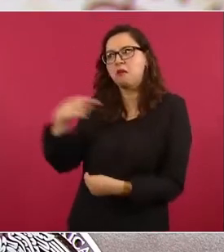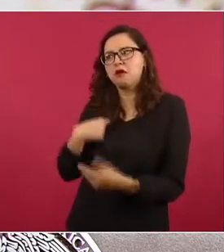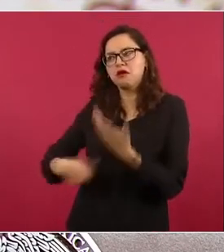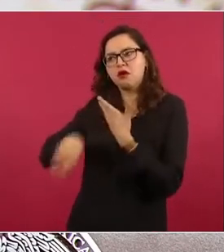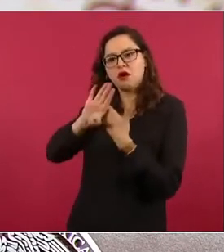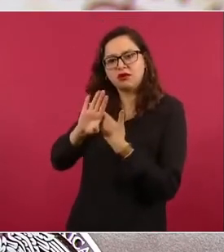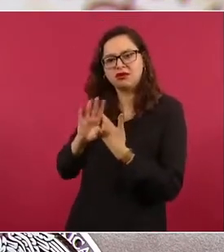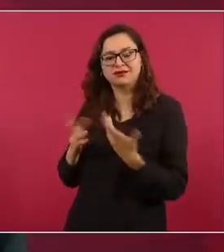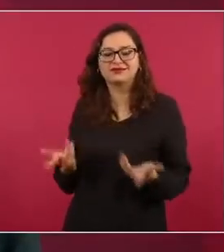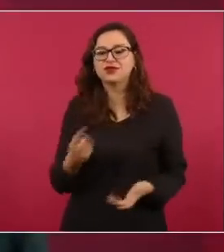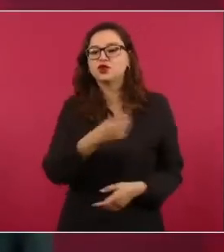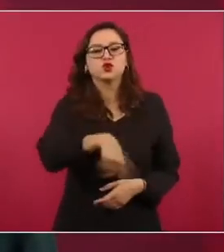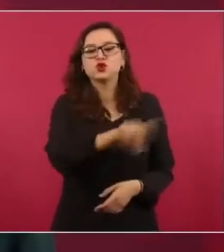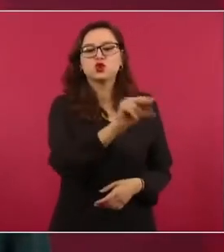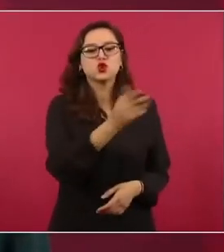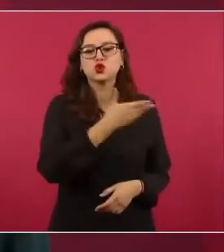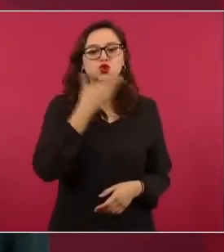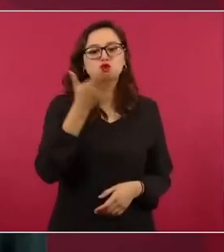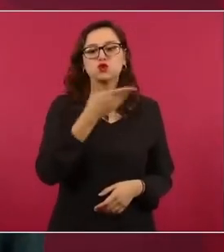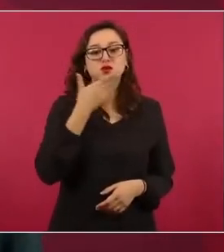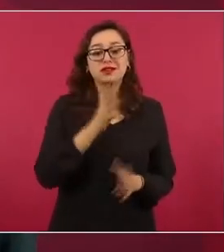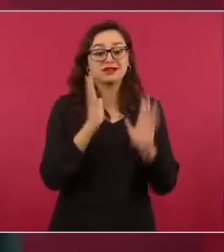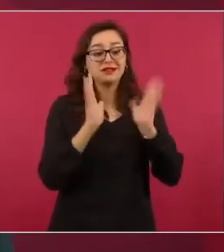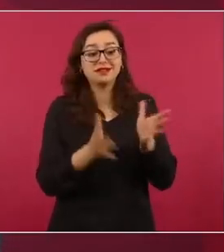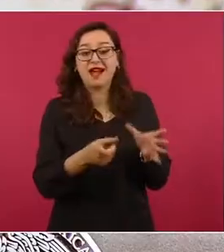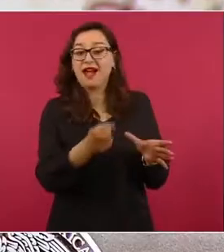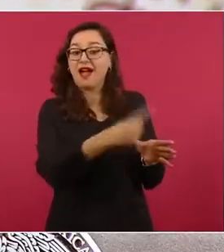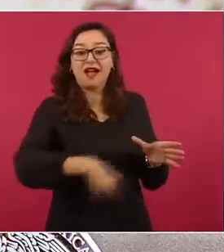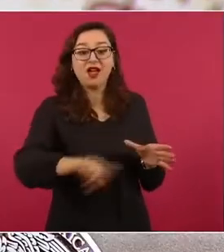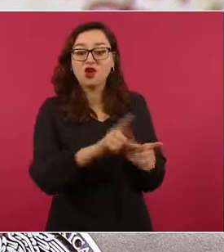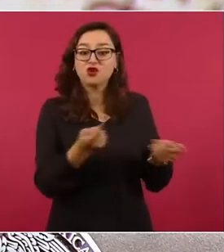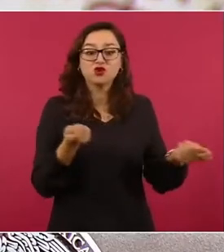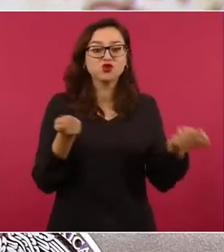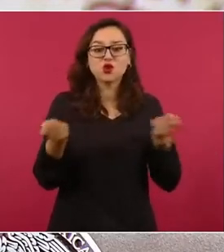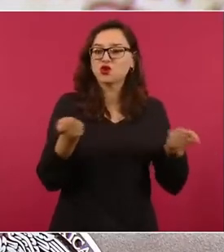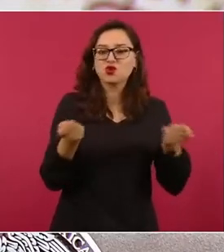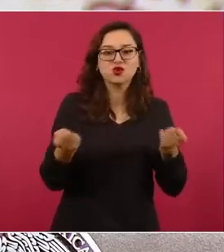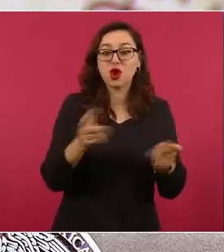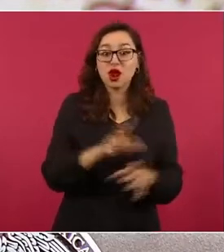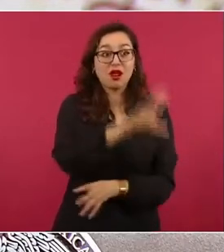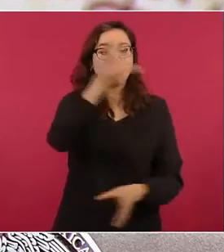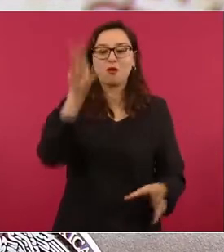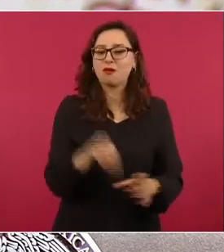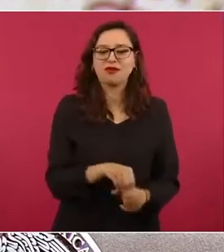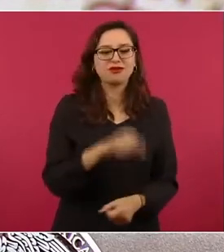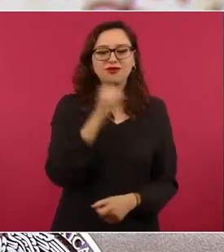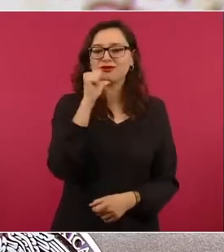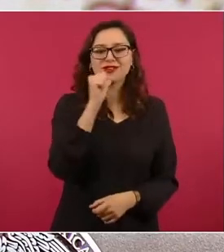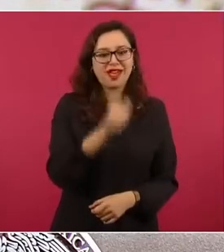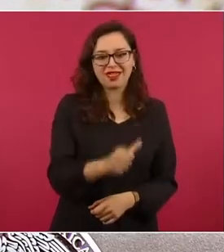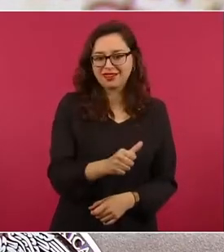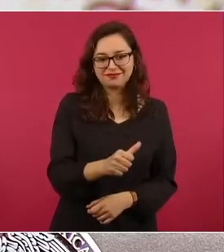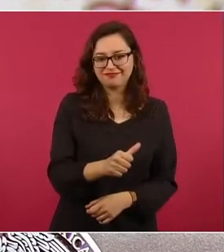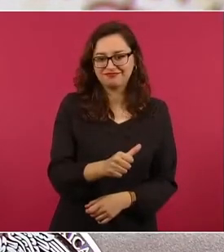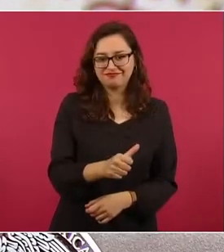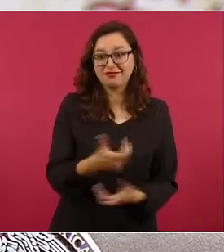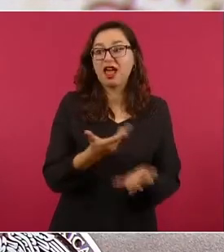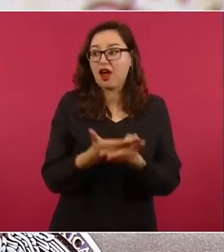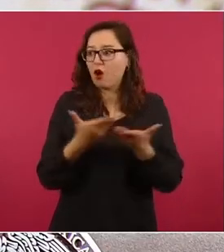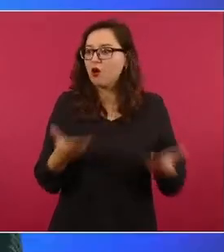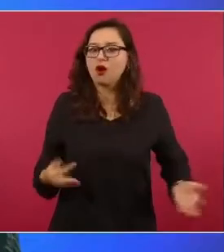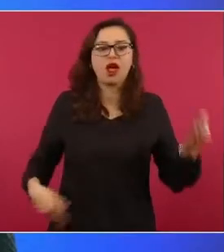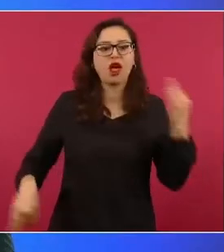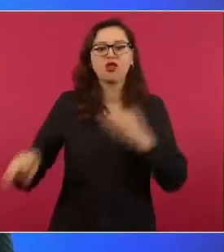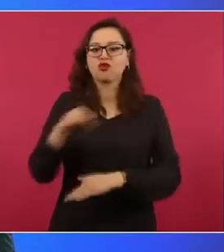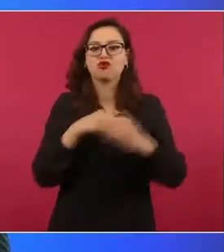que hay un rechazo social al uso de la mentira para atacar a este gobierno y